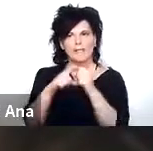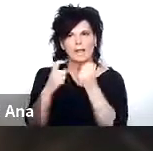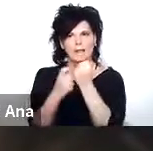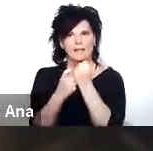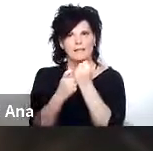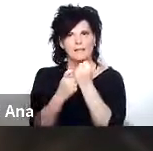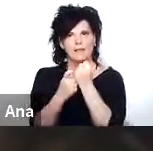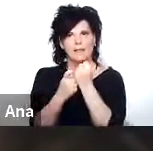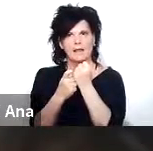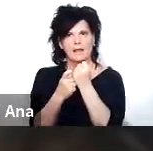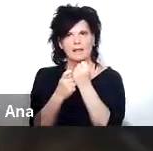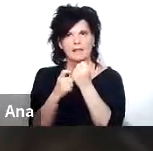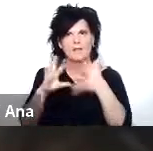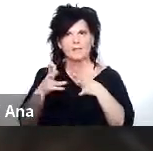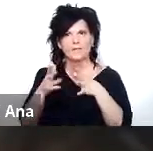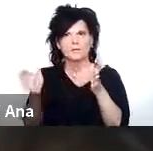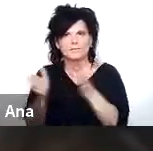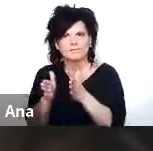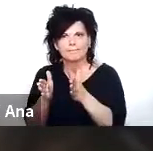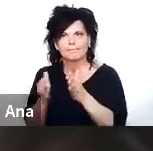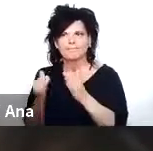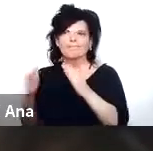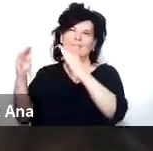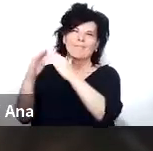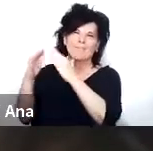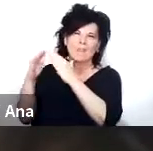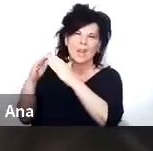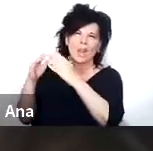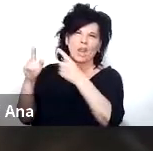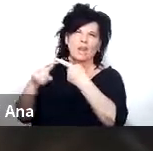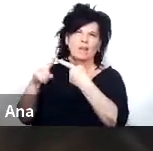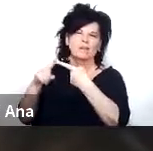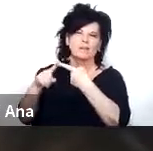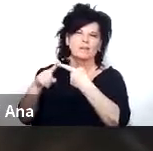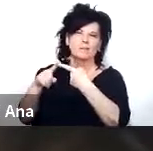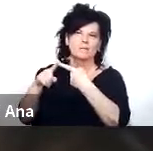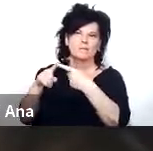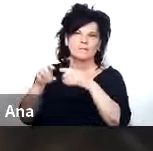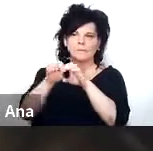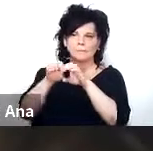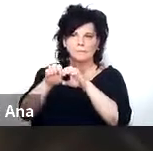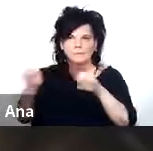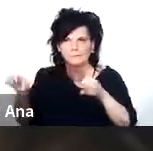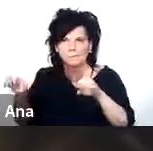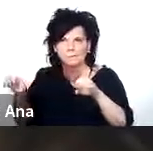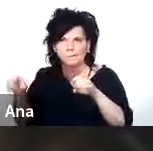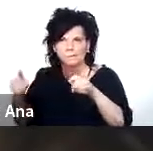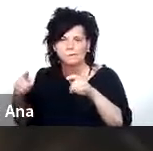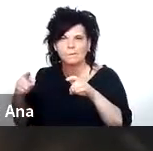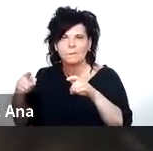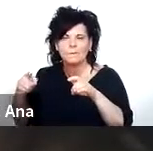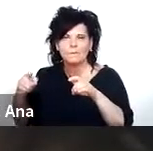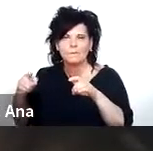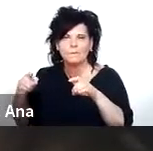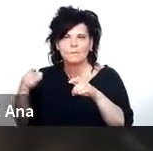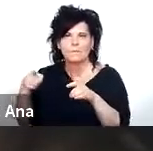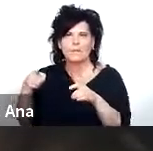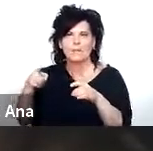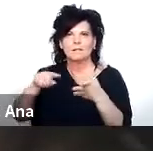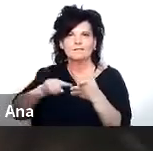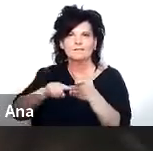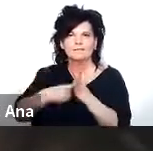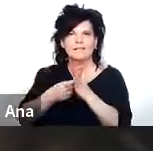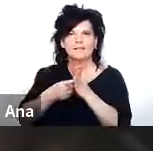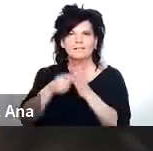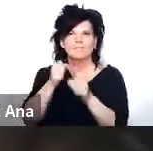minorista domiciliaria cableada han centrado sus operaciones